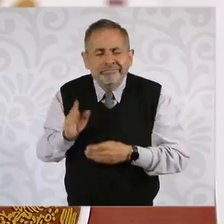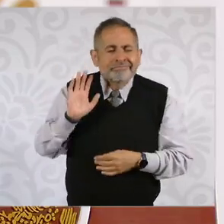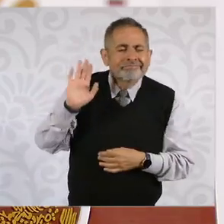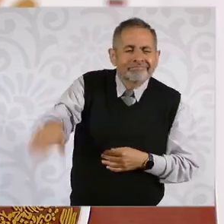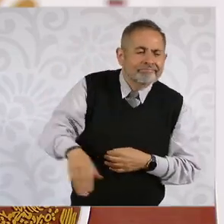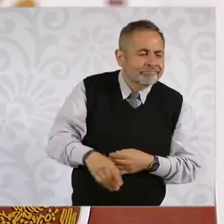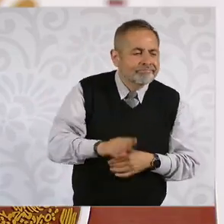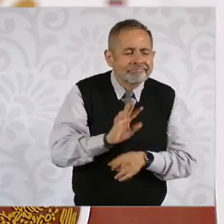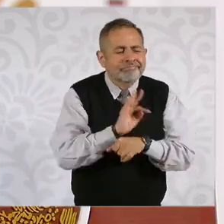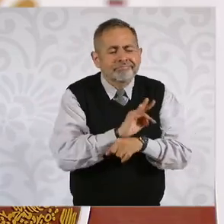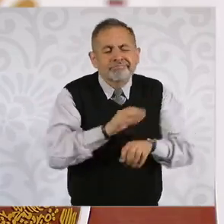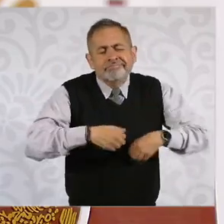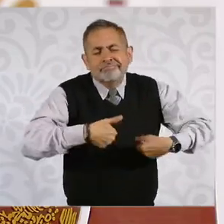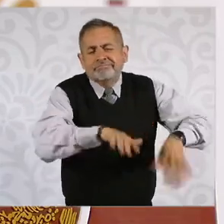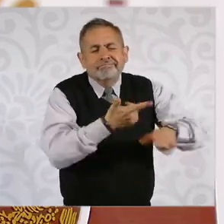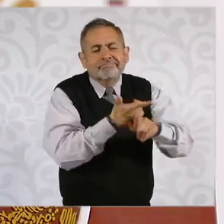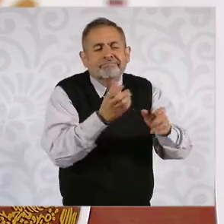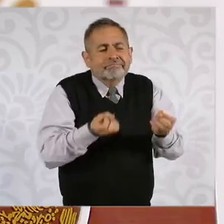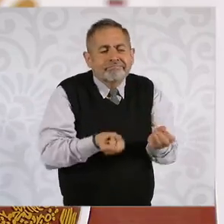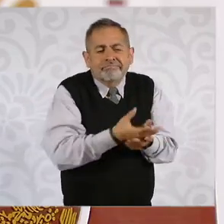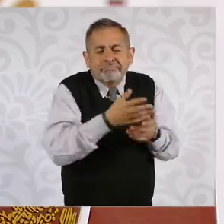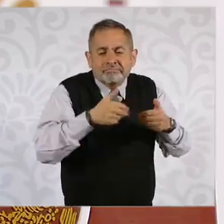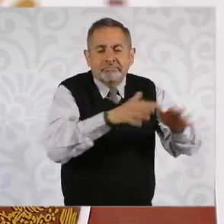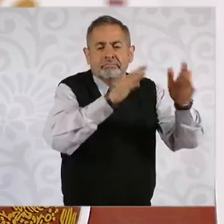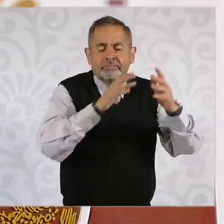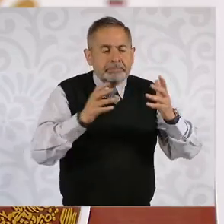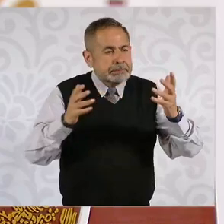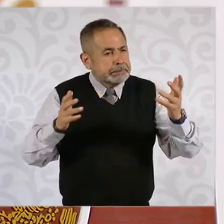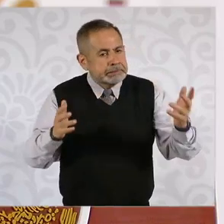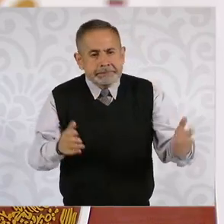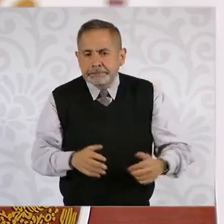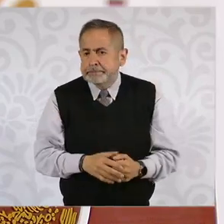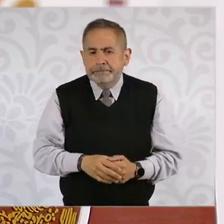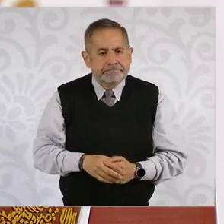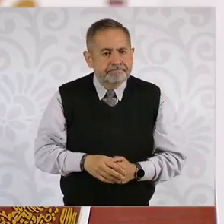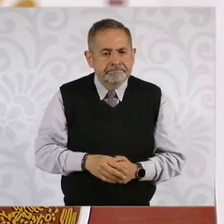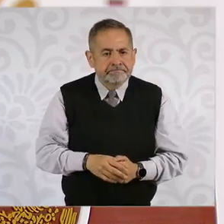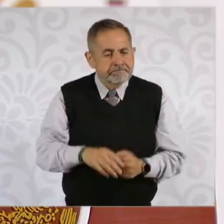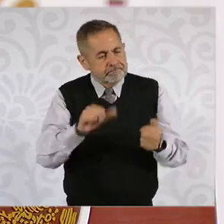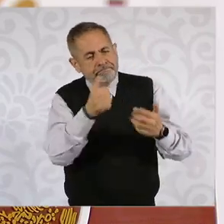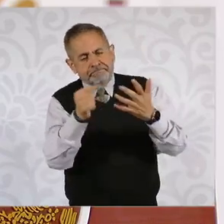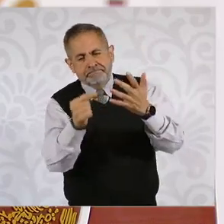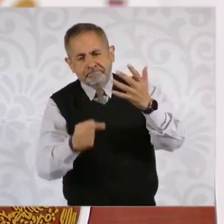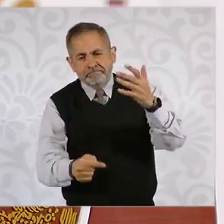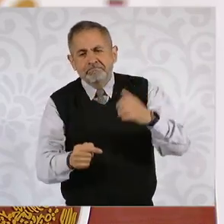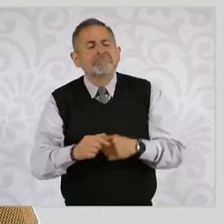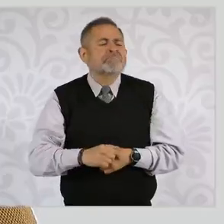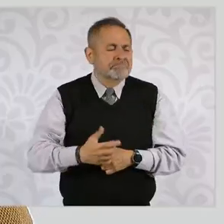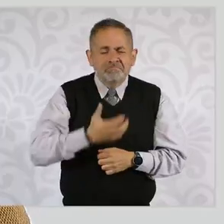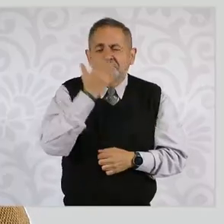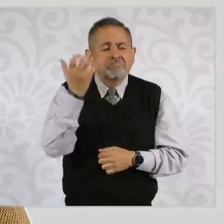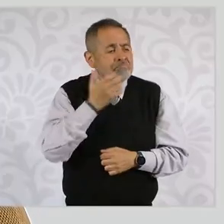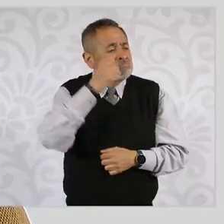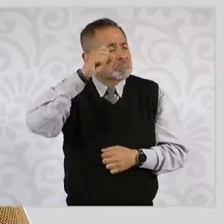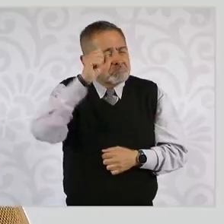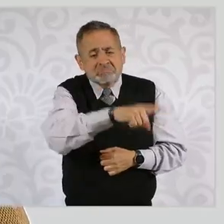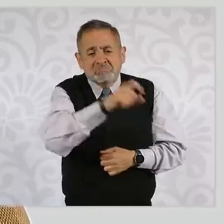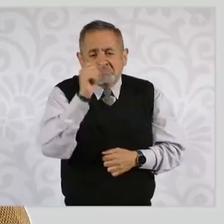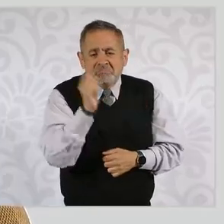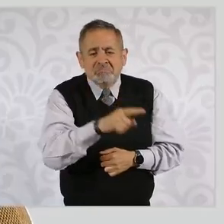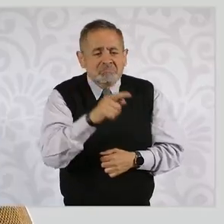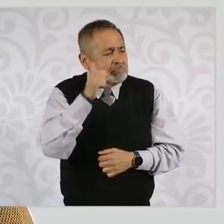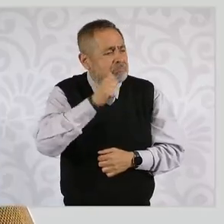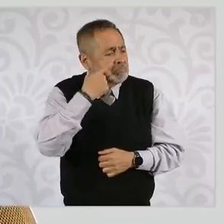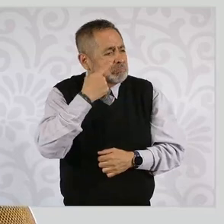Otro caso son los tradicionales, porque ya es una tradición, que muchos de los jueces